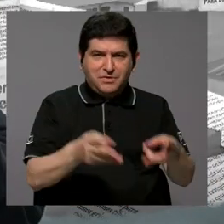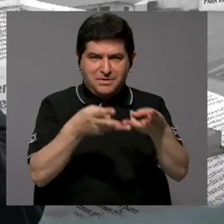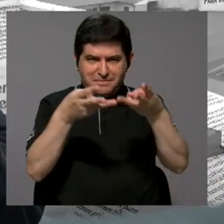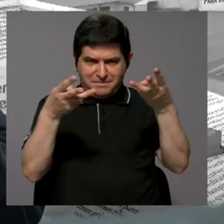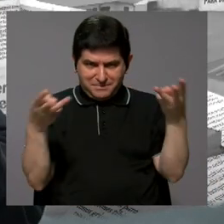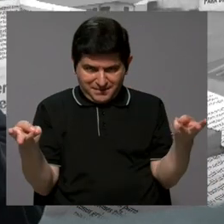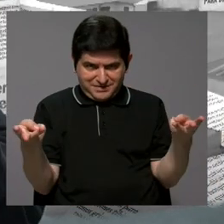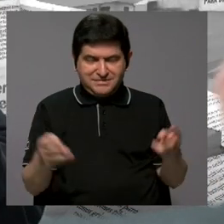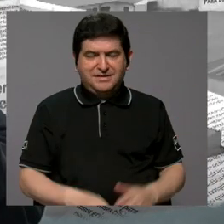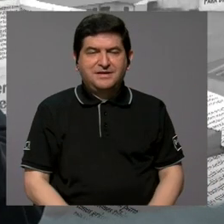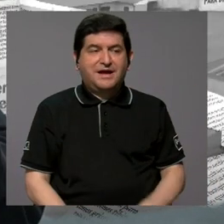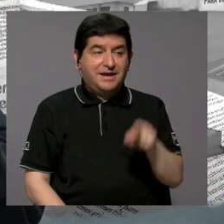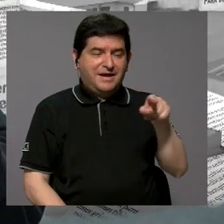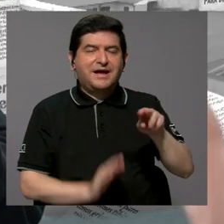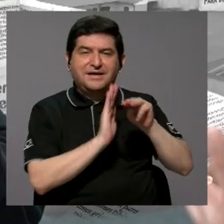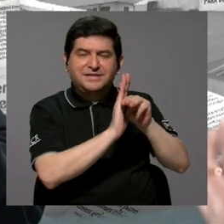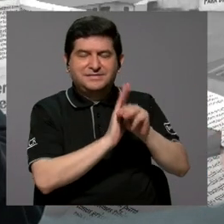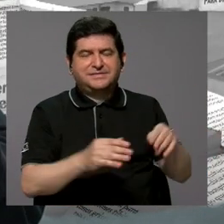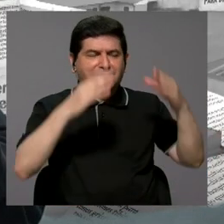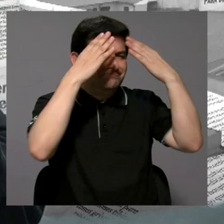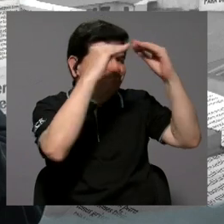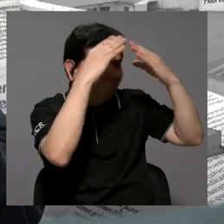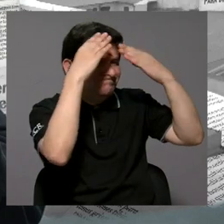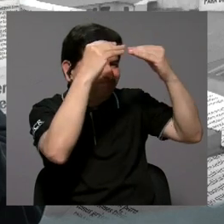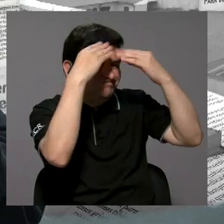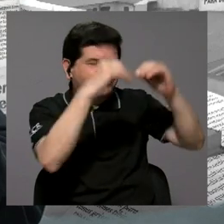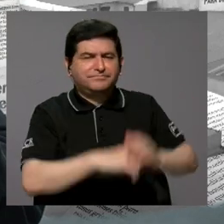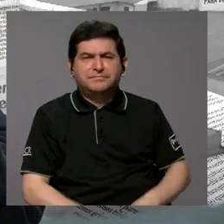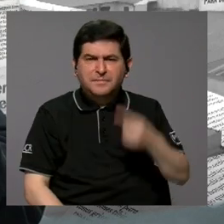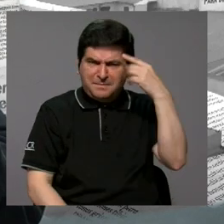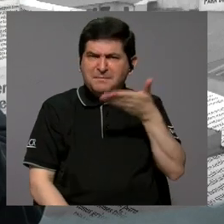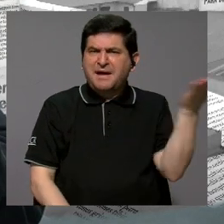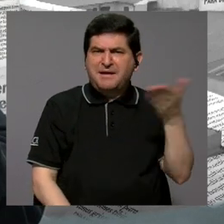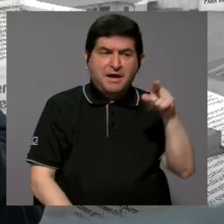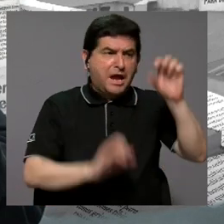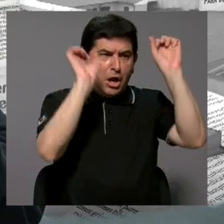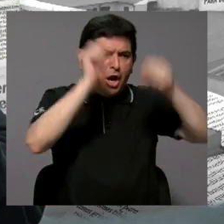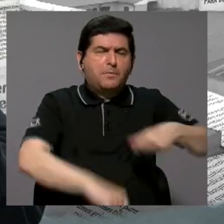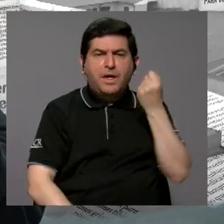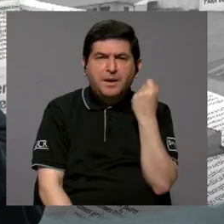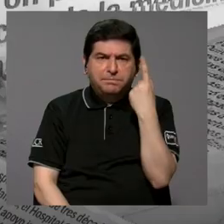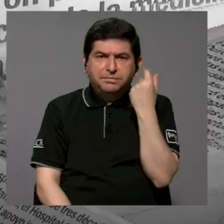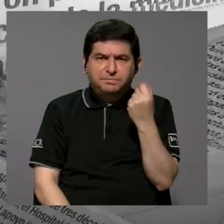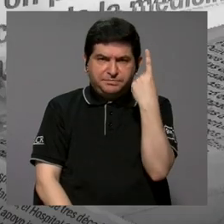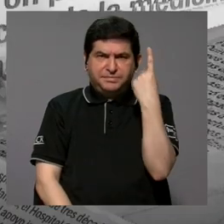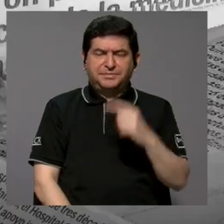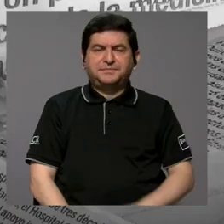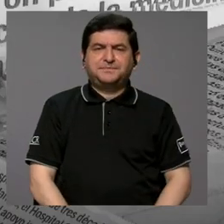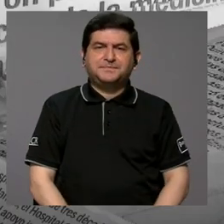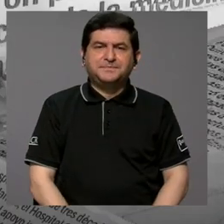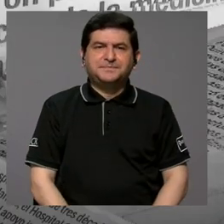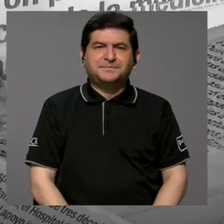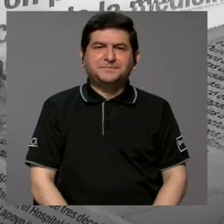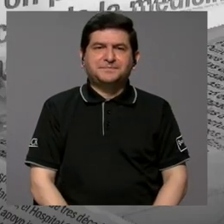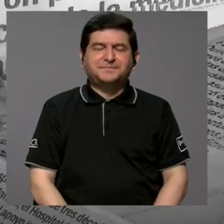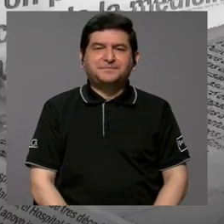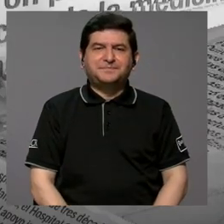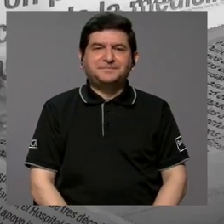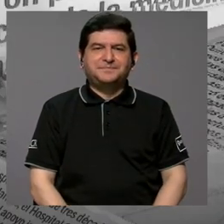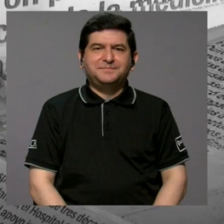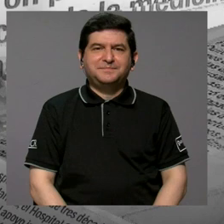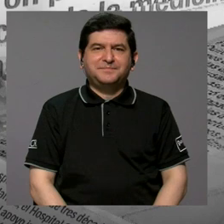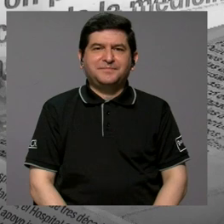al modelo datos. ¿Para qué? Para que el modelo pueda entender. Entonces,